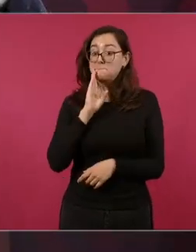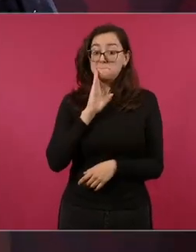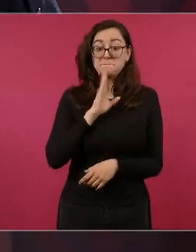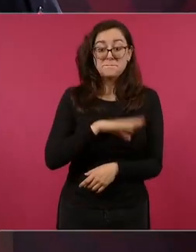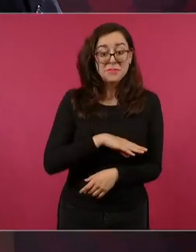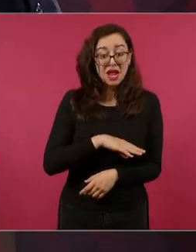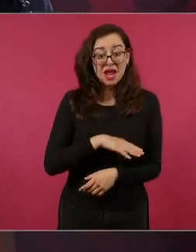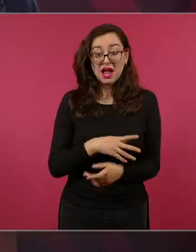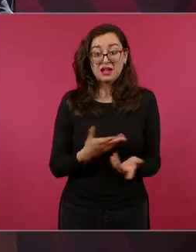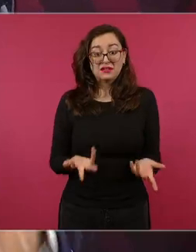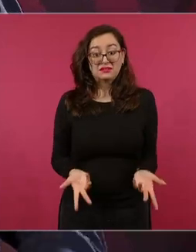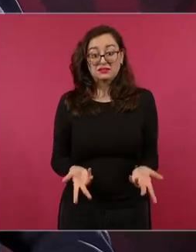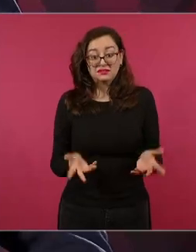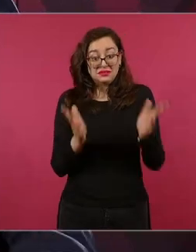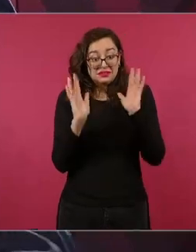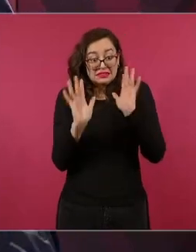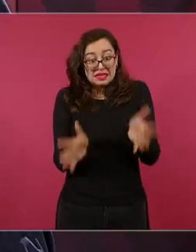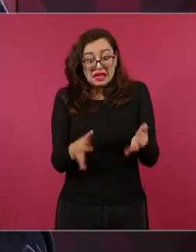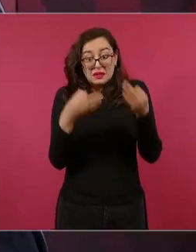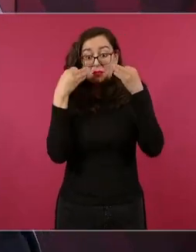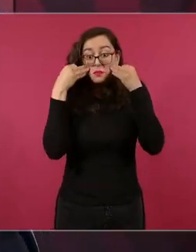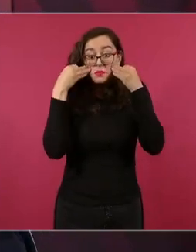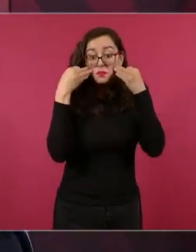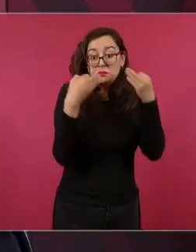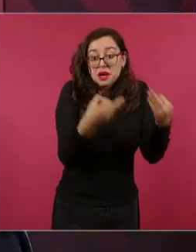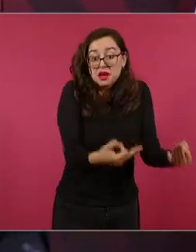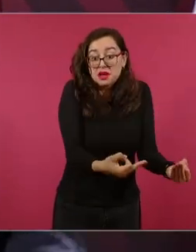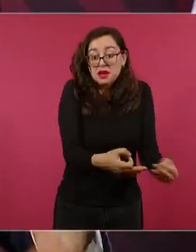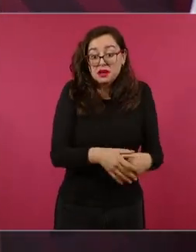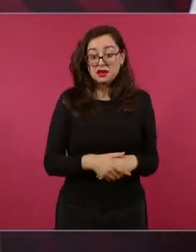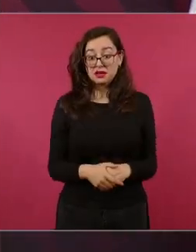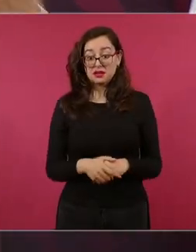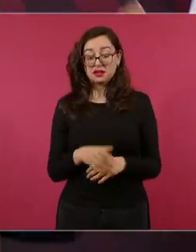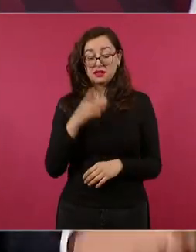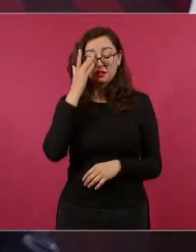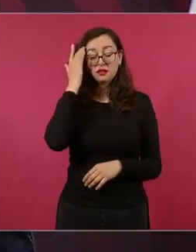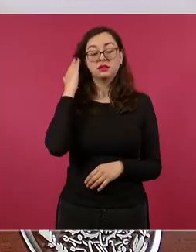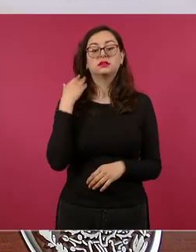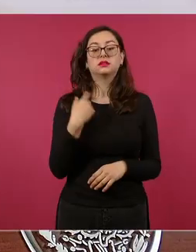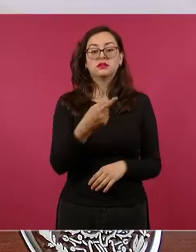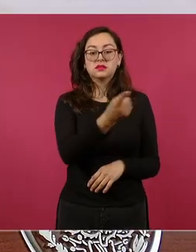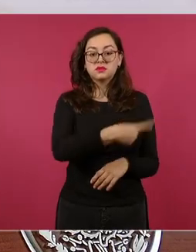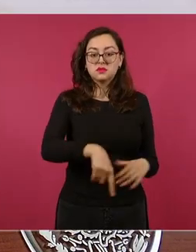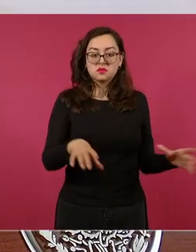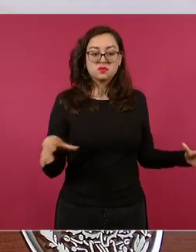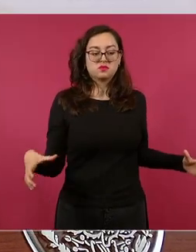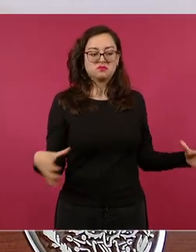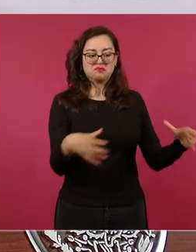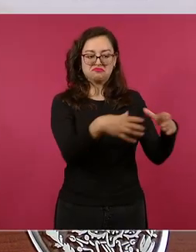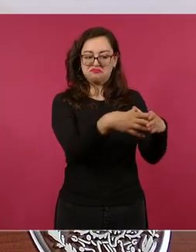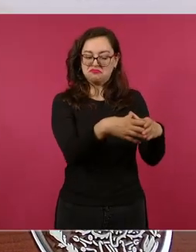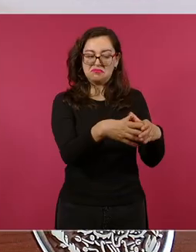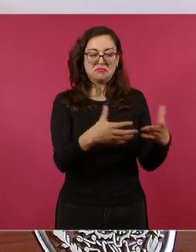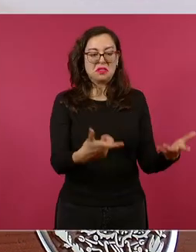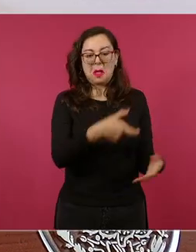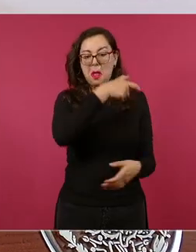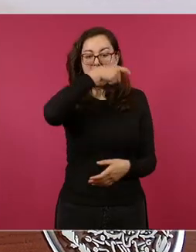el dominio de un grupo de ambiciosos vulgares